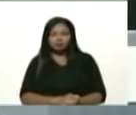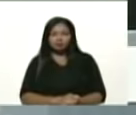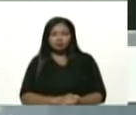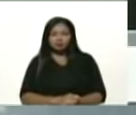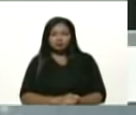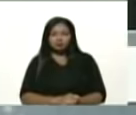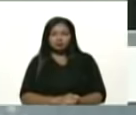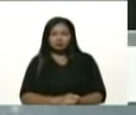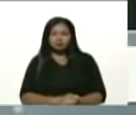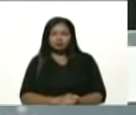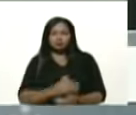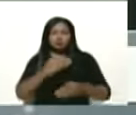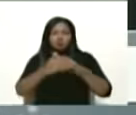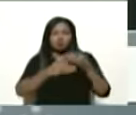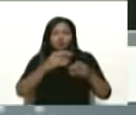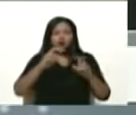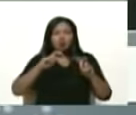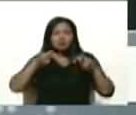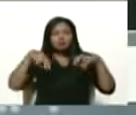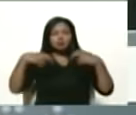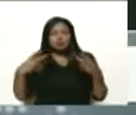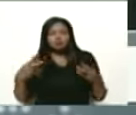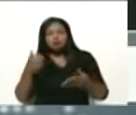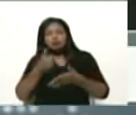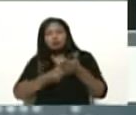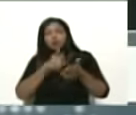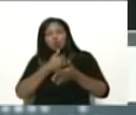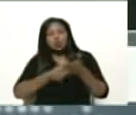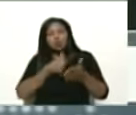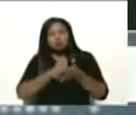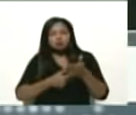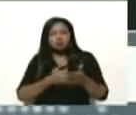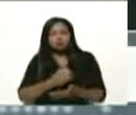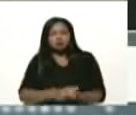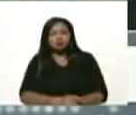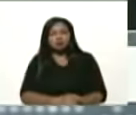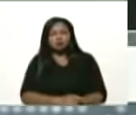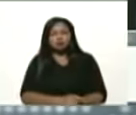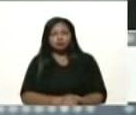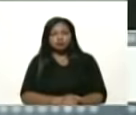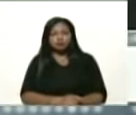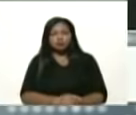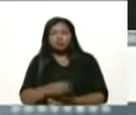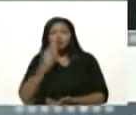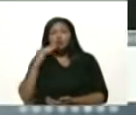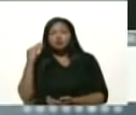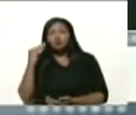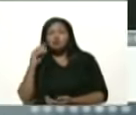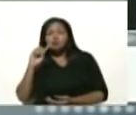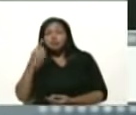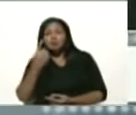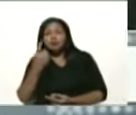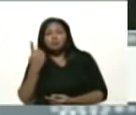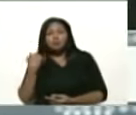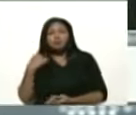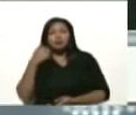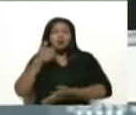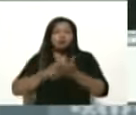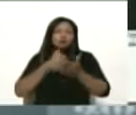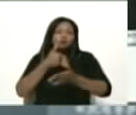común de reivindicaciones, de lucha, la juventud en primer lugar debe luchar,